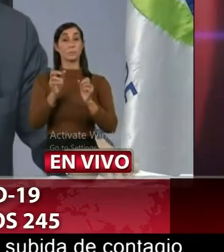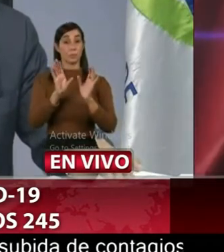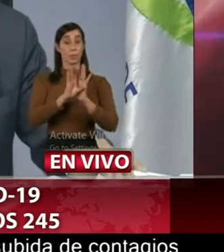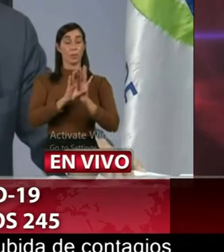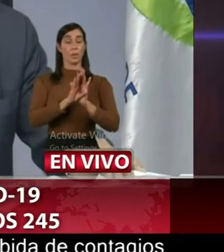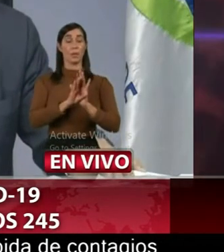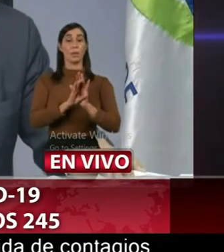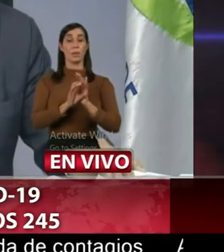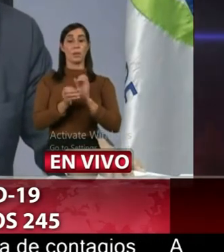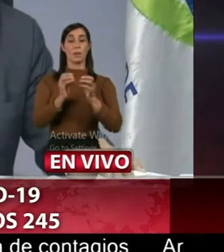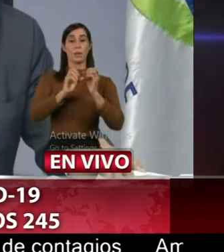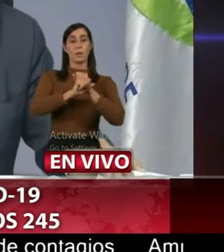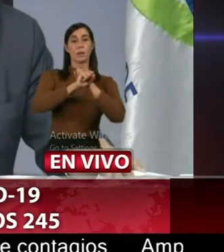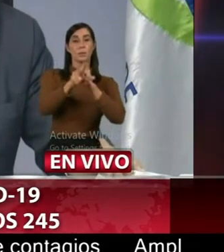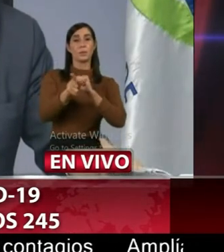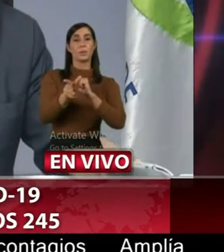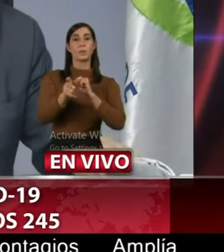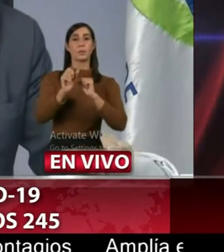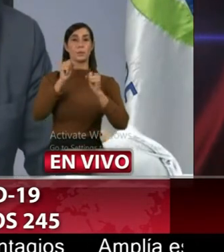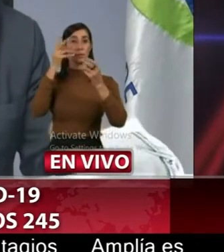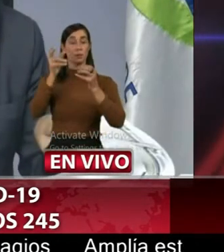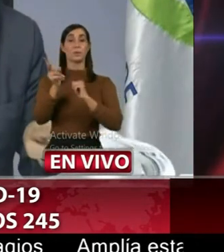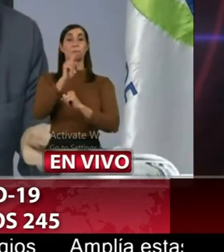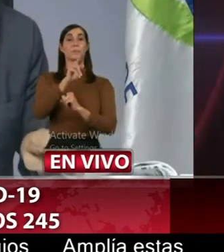número 28